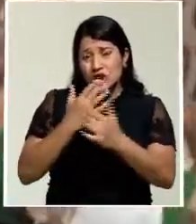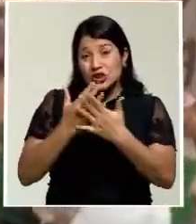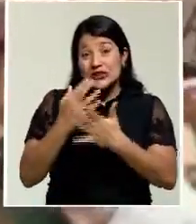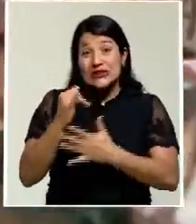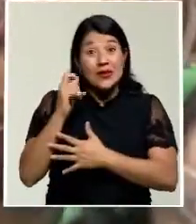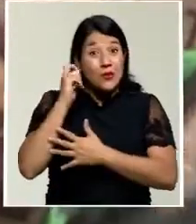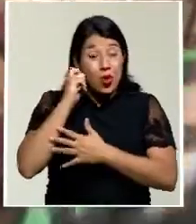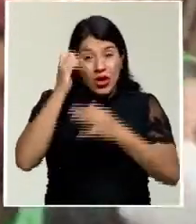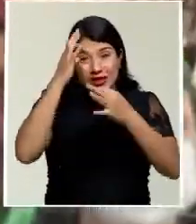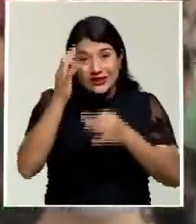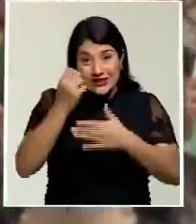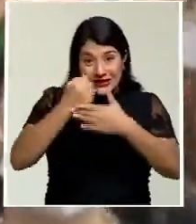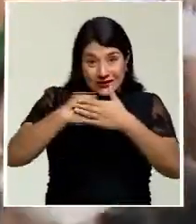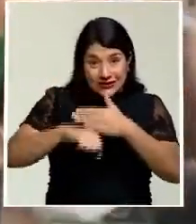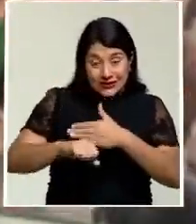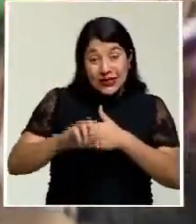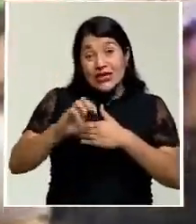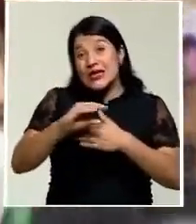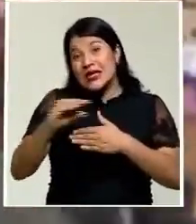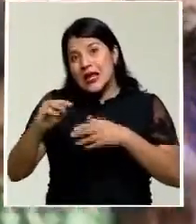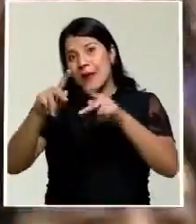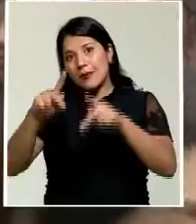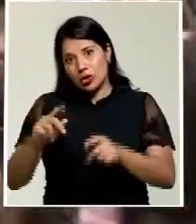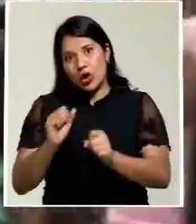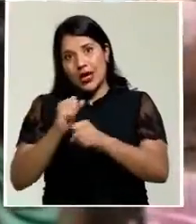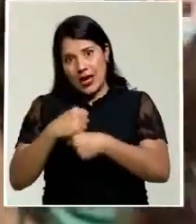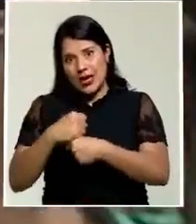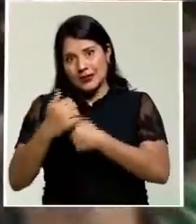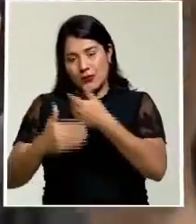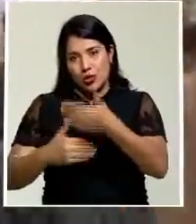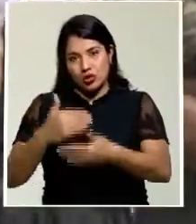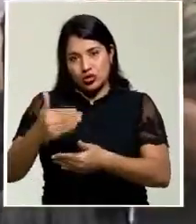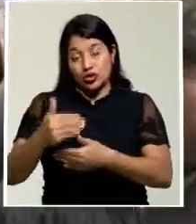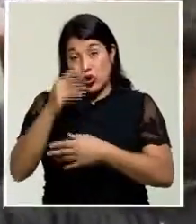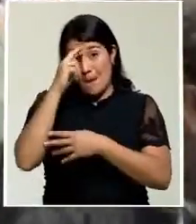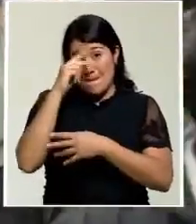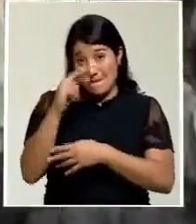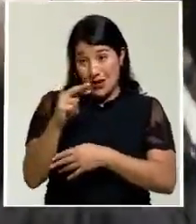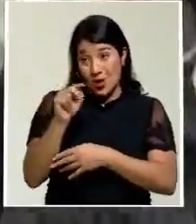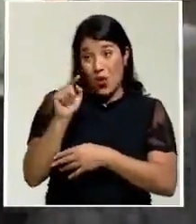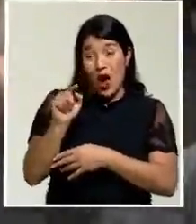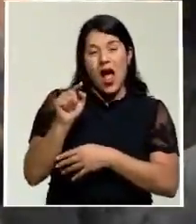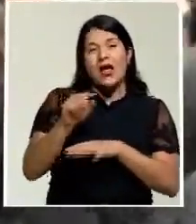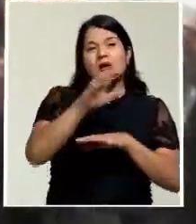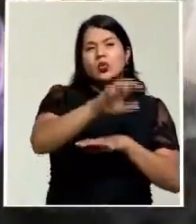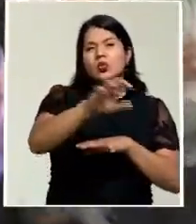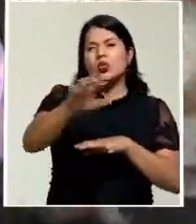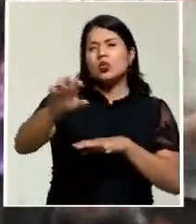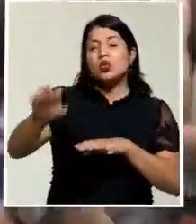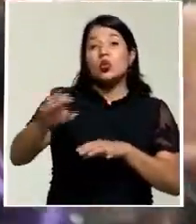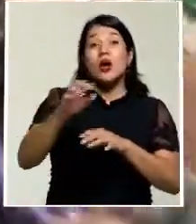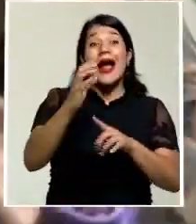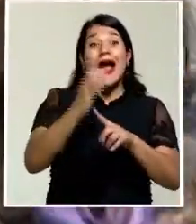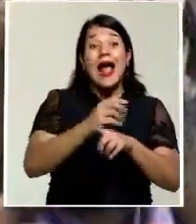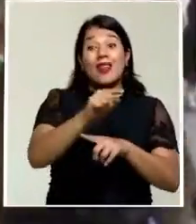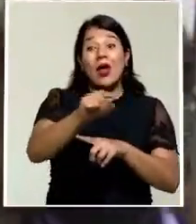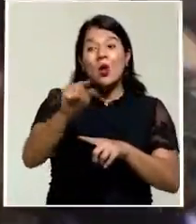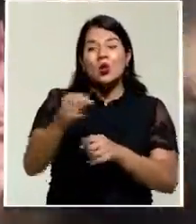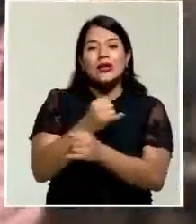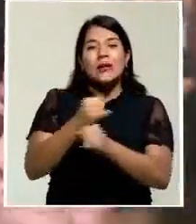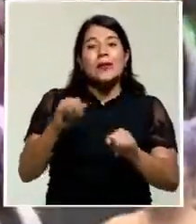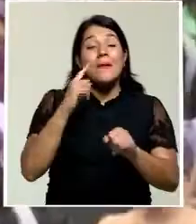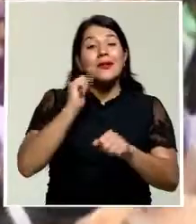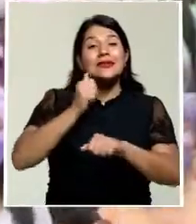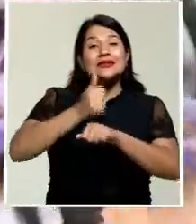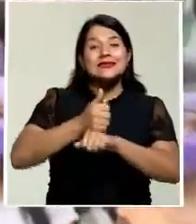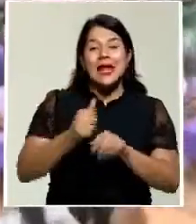aborten y a quienes se lo faciliten. México es un país federado donde los estados son autónomos para dictaminar sus leyes, pero